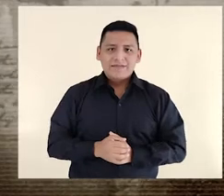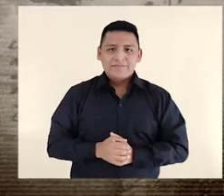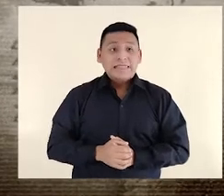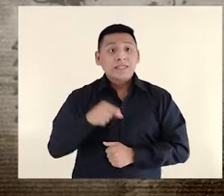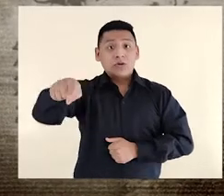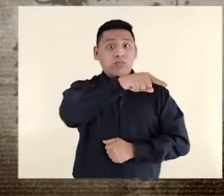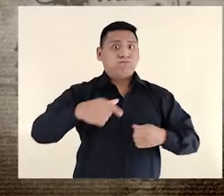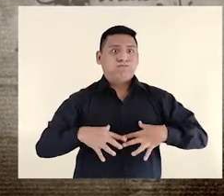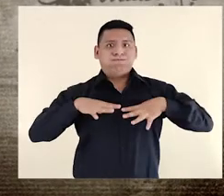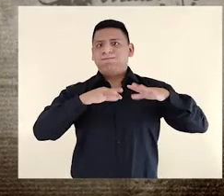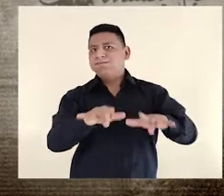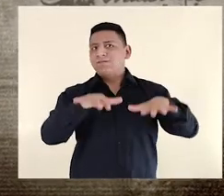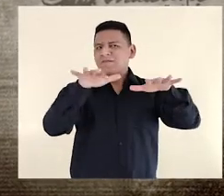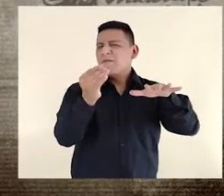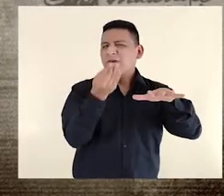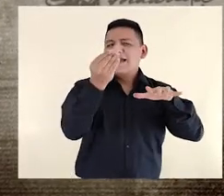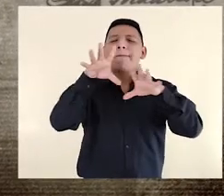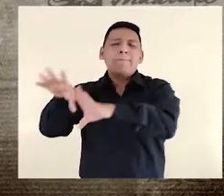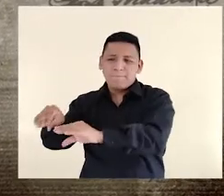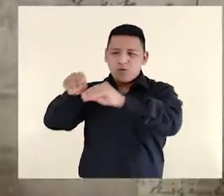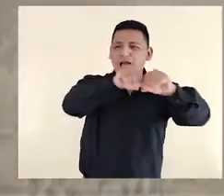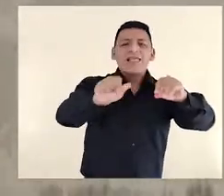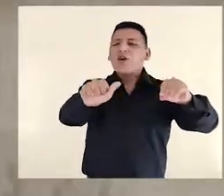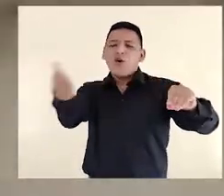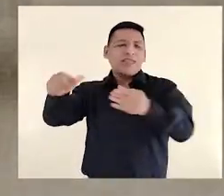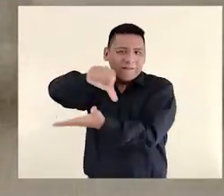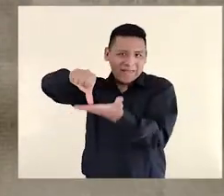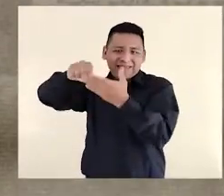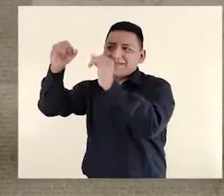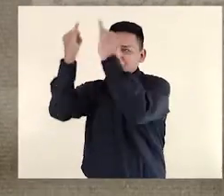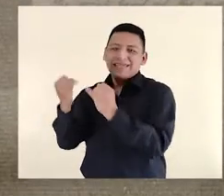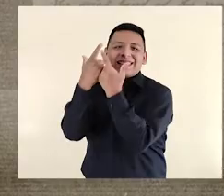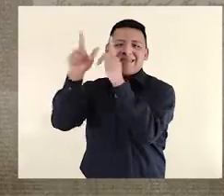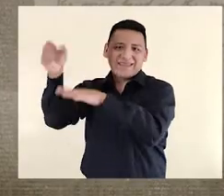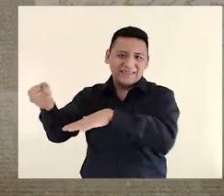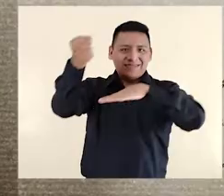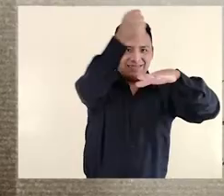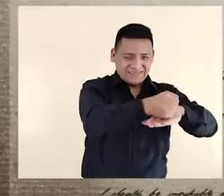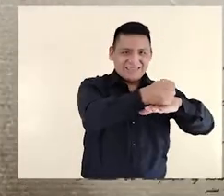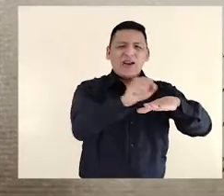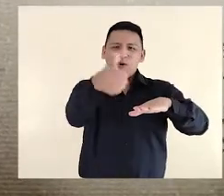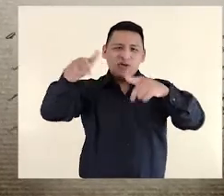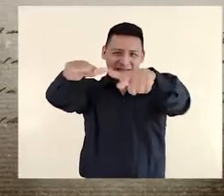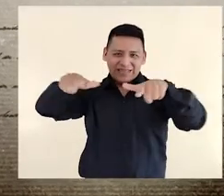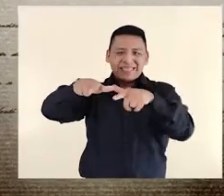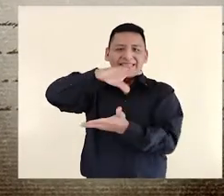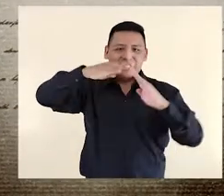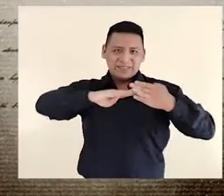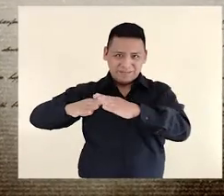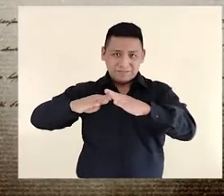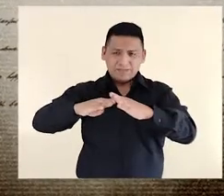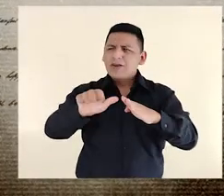para completar el carácter galo de la plaza, solo faltaba mudar desde otra plaza a la Estatua de la Libertad desde otro rincón de la ciudad.